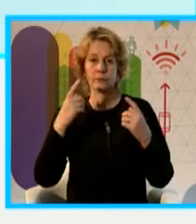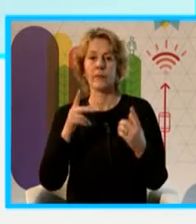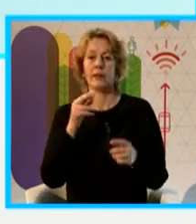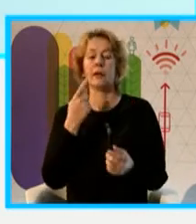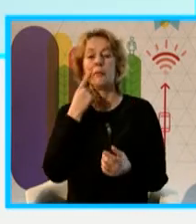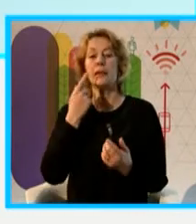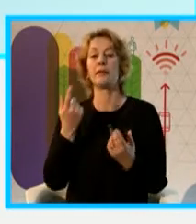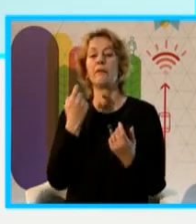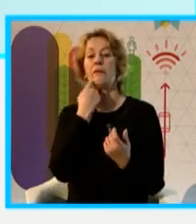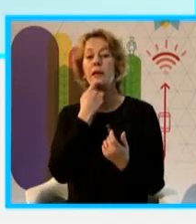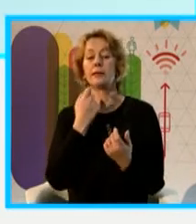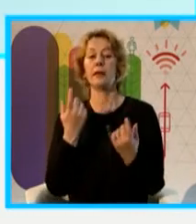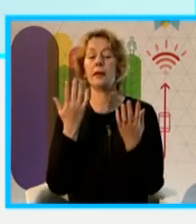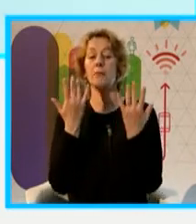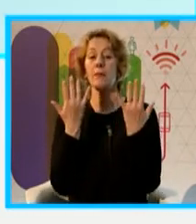obra.